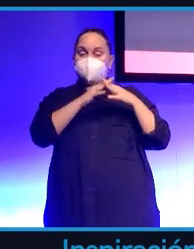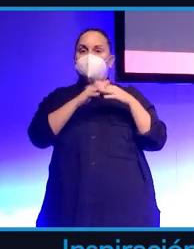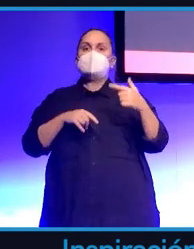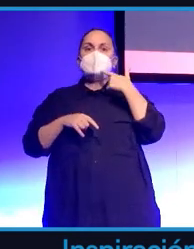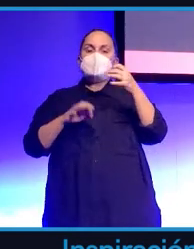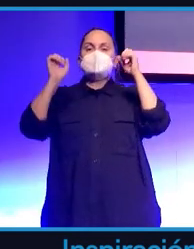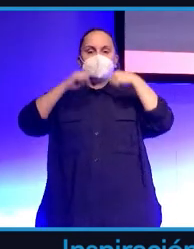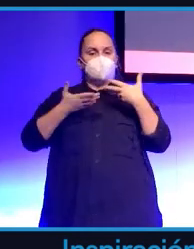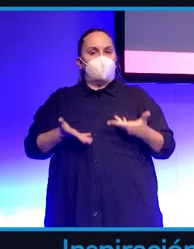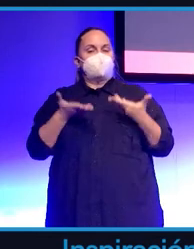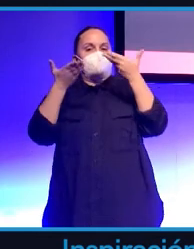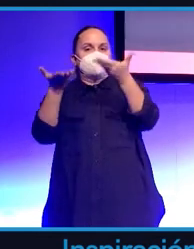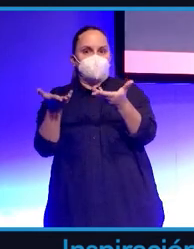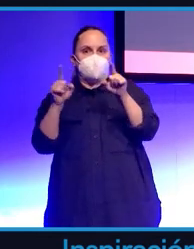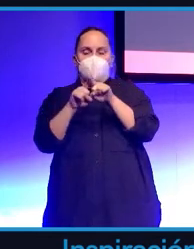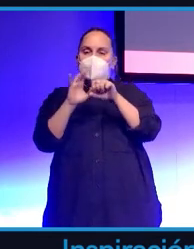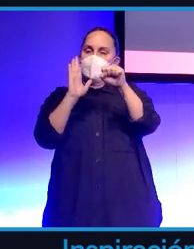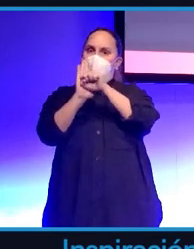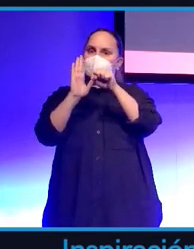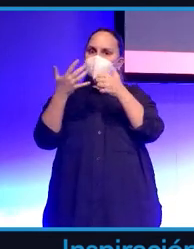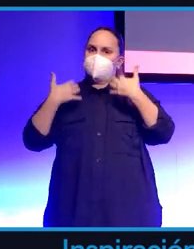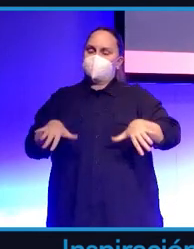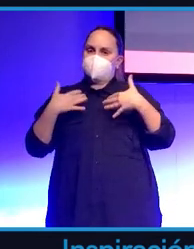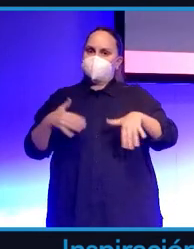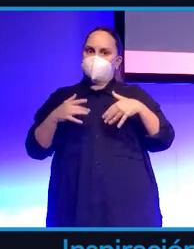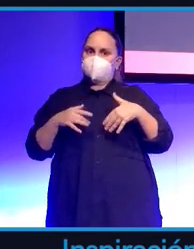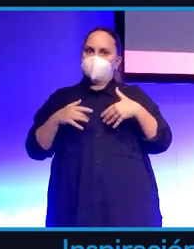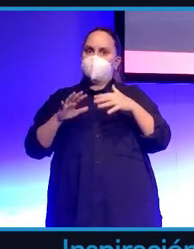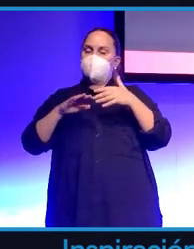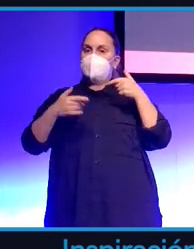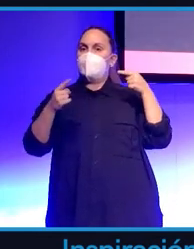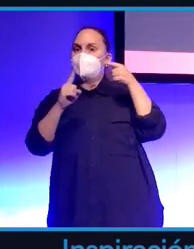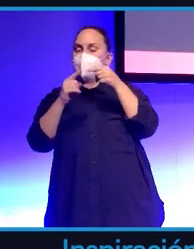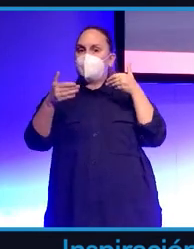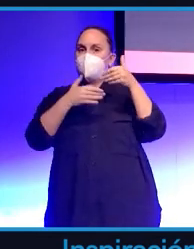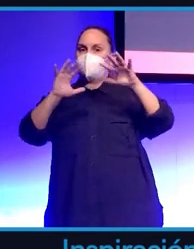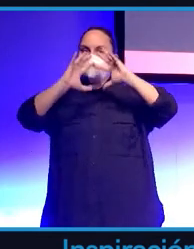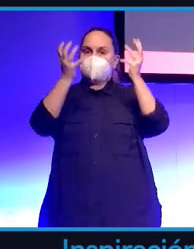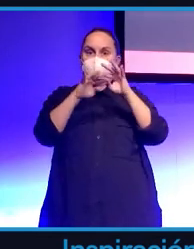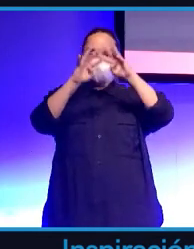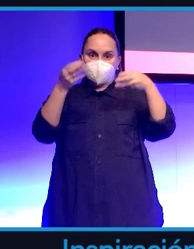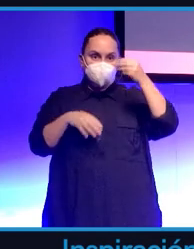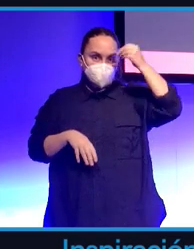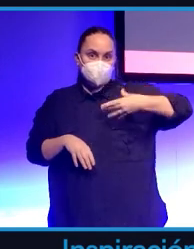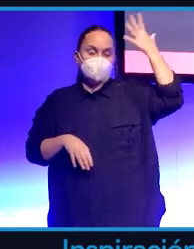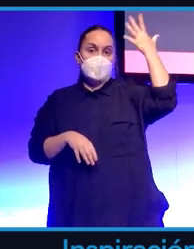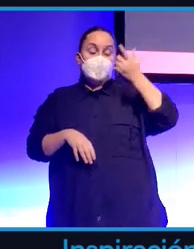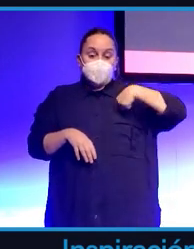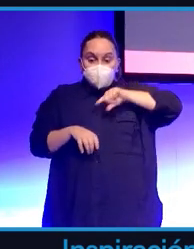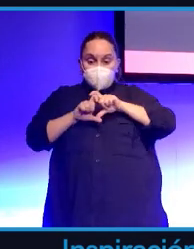marcas y para nosotros fue un honor porque nosotros somos pequeños somos seis personas nada más pero tenemos alrededor un equipo muy grande de